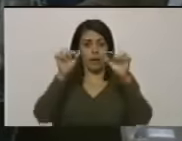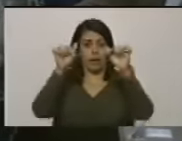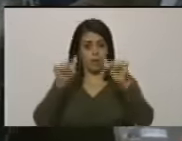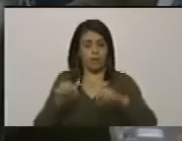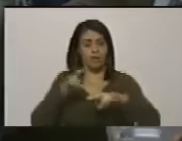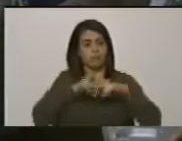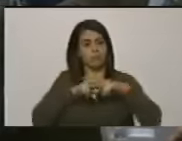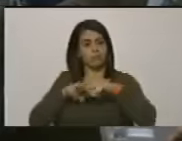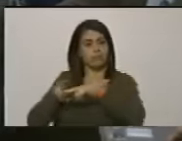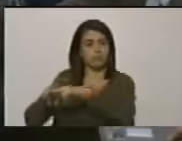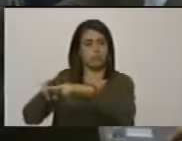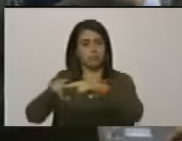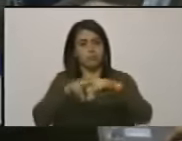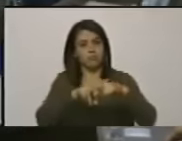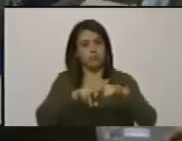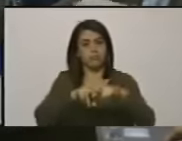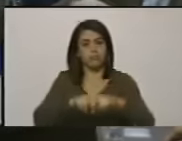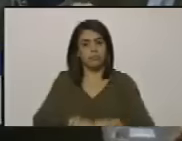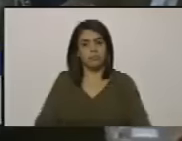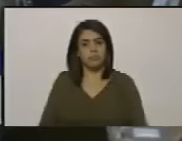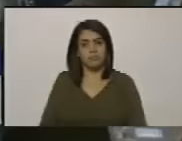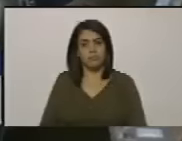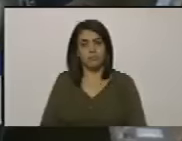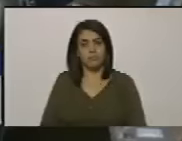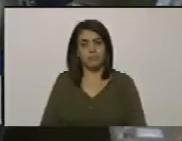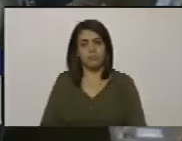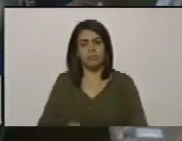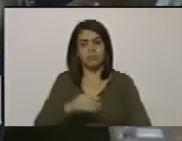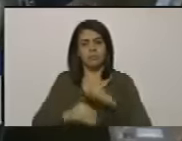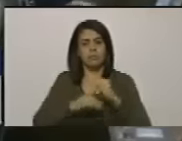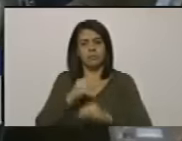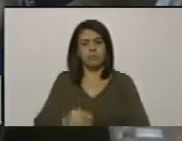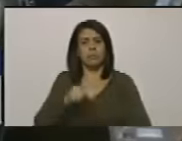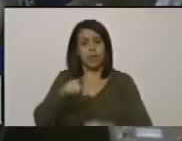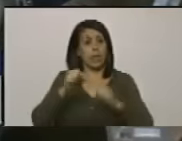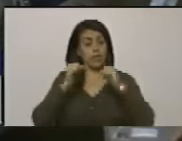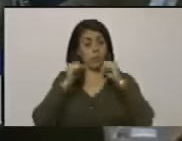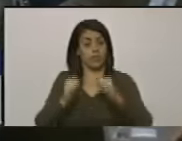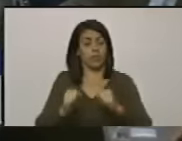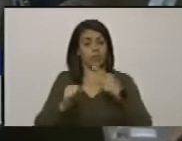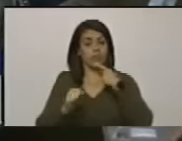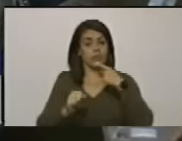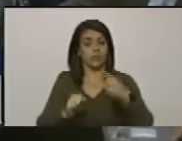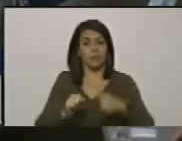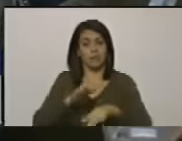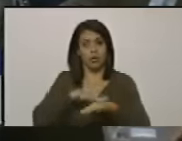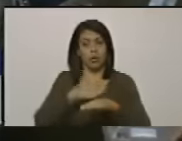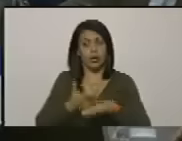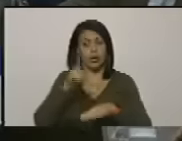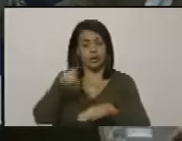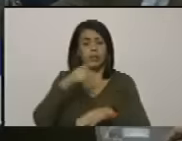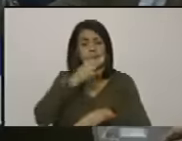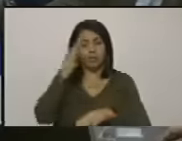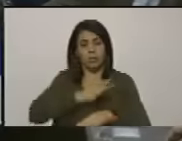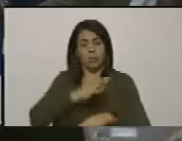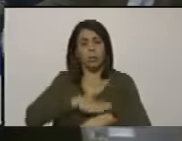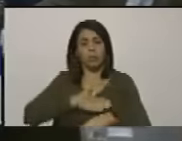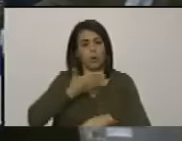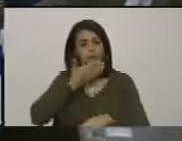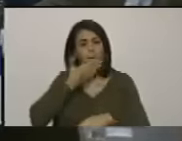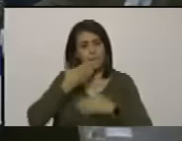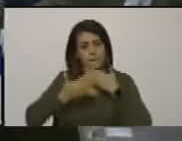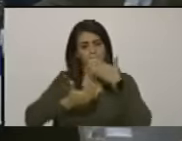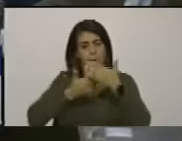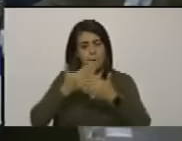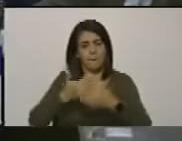sentada que los adversa férreamente y firmemente porque además estamos seguros que se puede mejorar